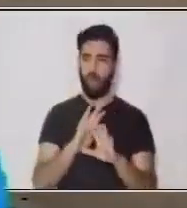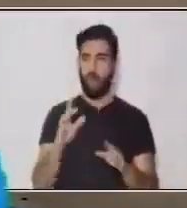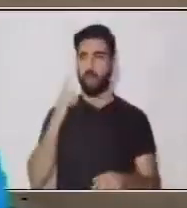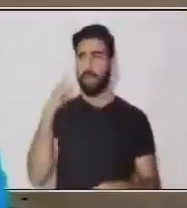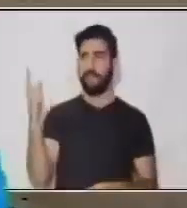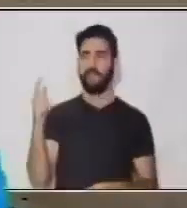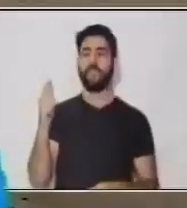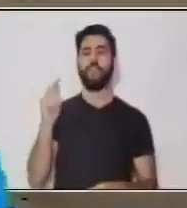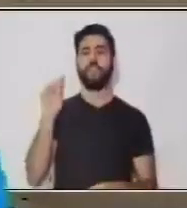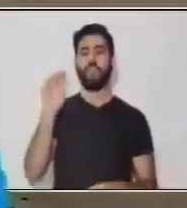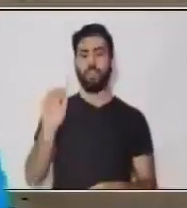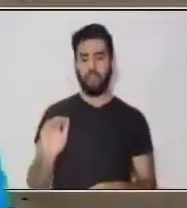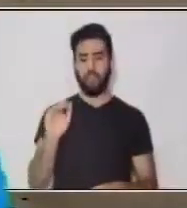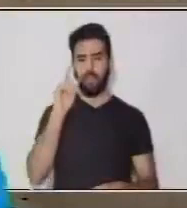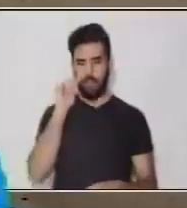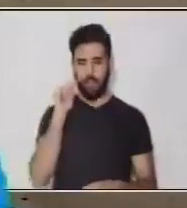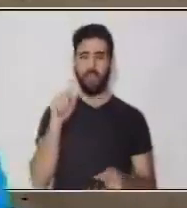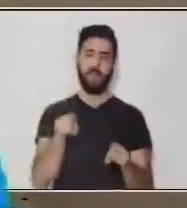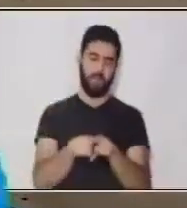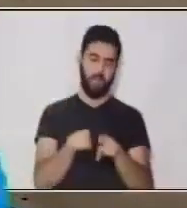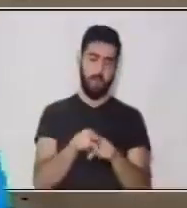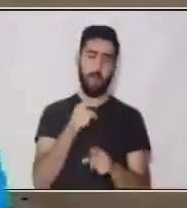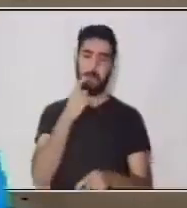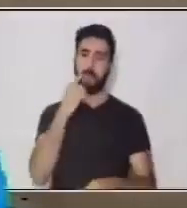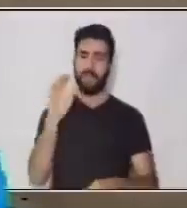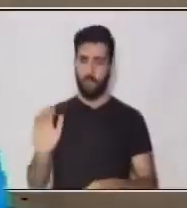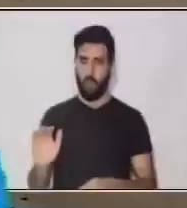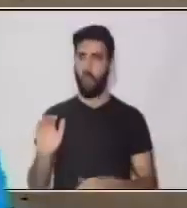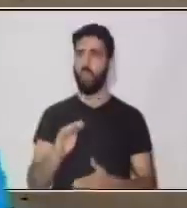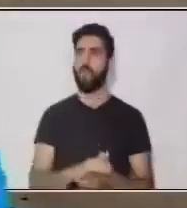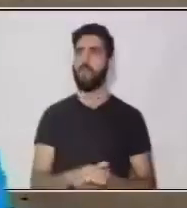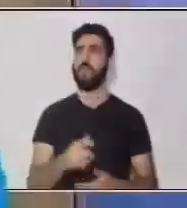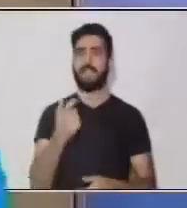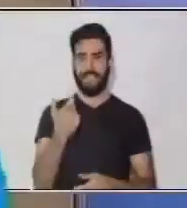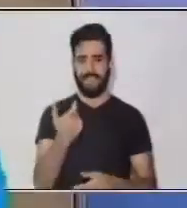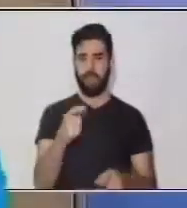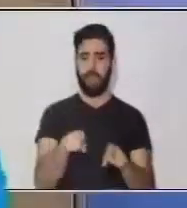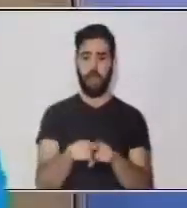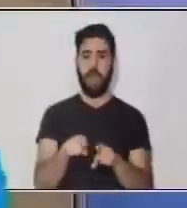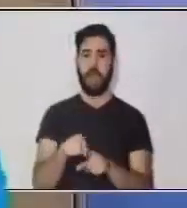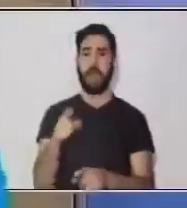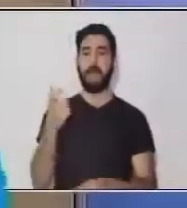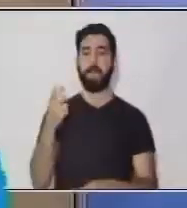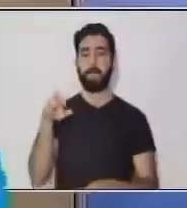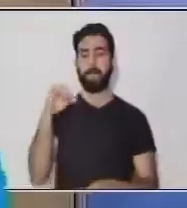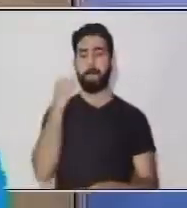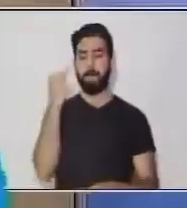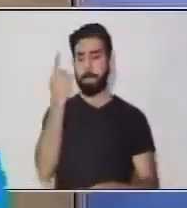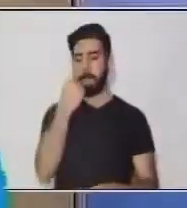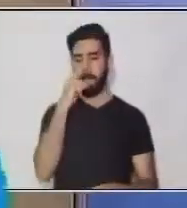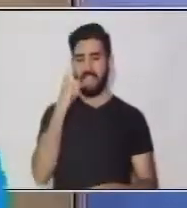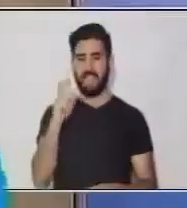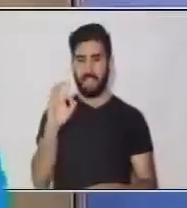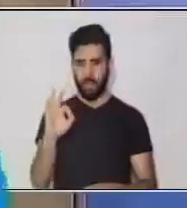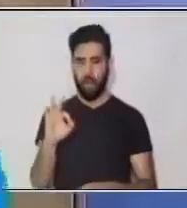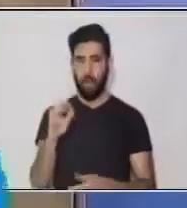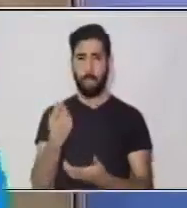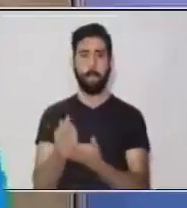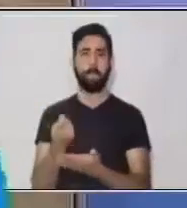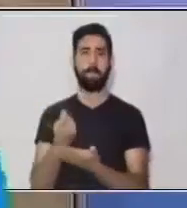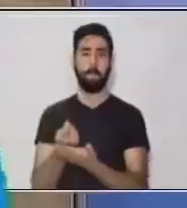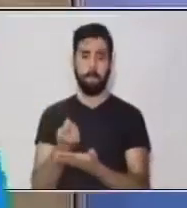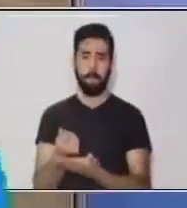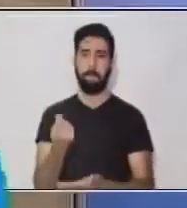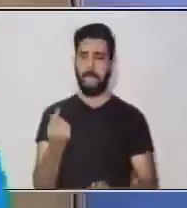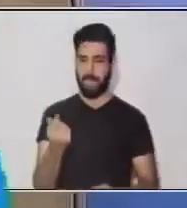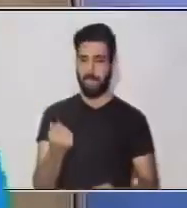Niño... igual a... Pato... Dinero... Igual a... Isto... Acá en Guatemala...